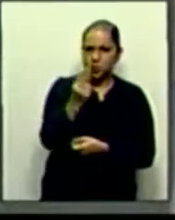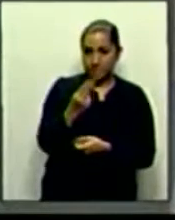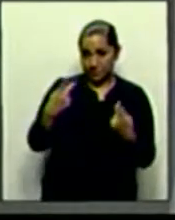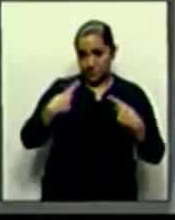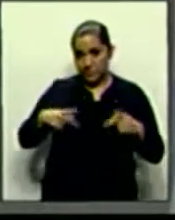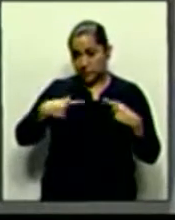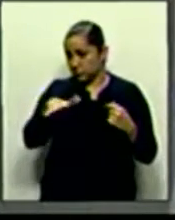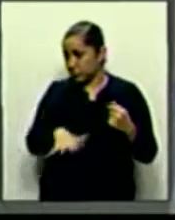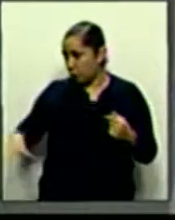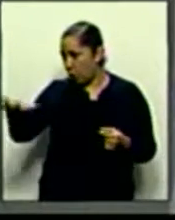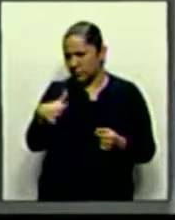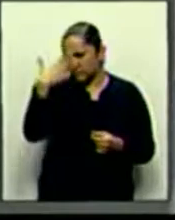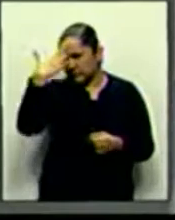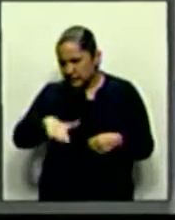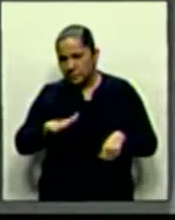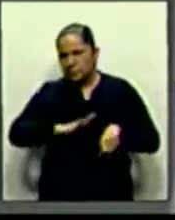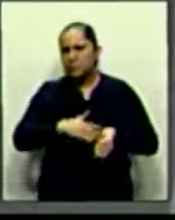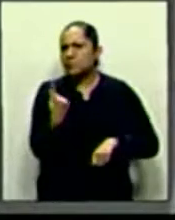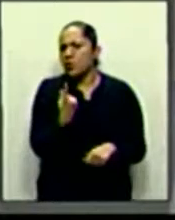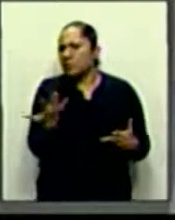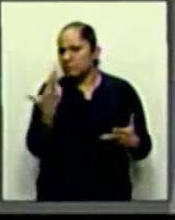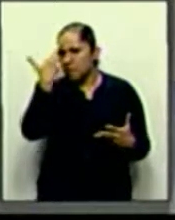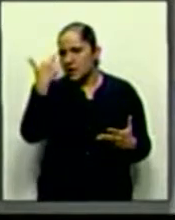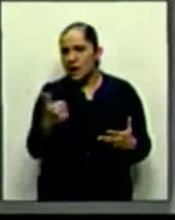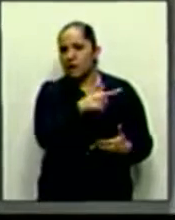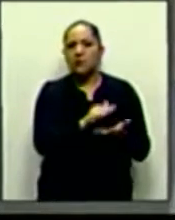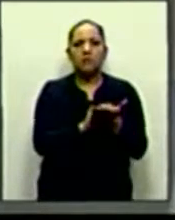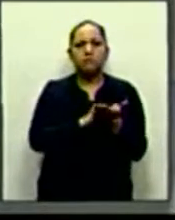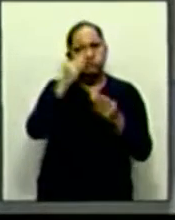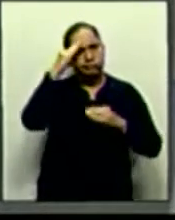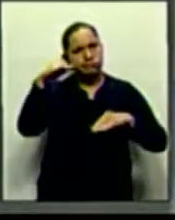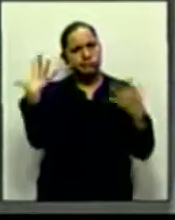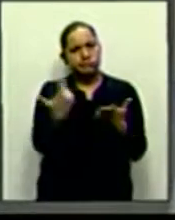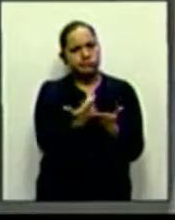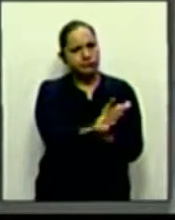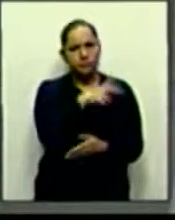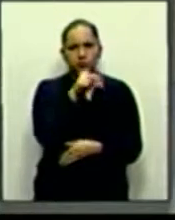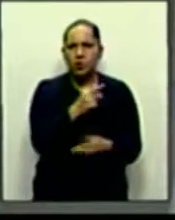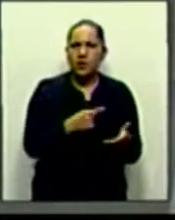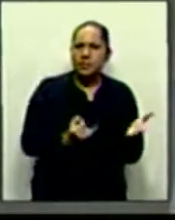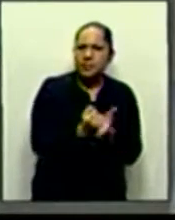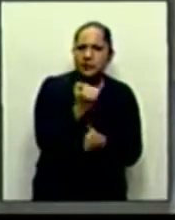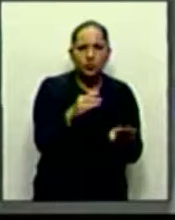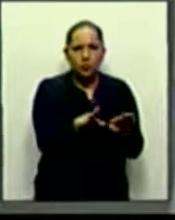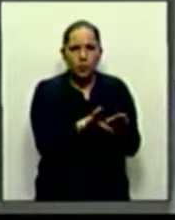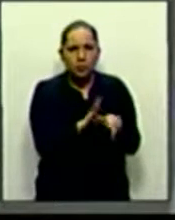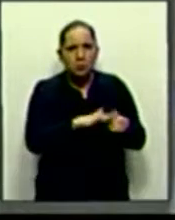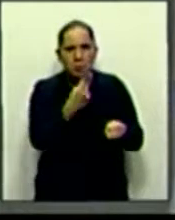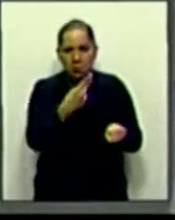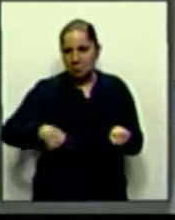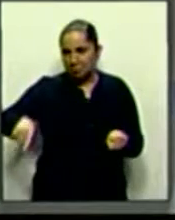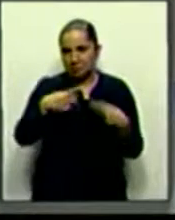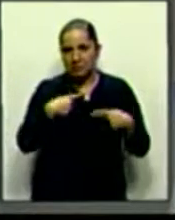certeza de cuáles son los criterios o los principios que se toman en estas decisiones. La decisión